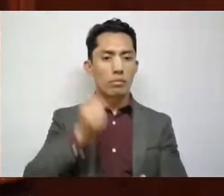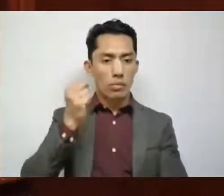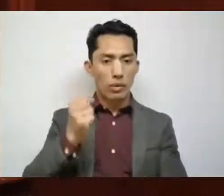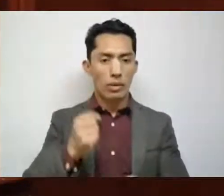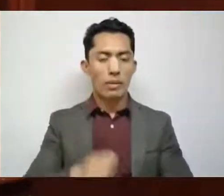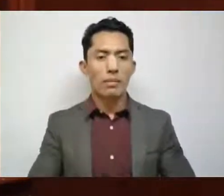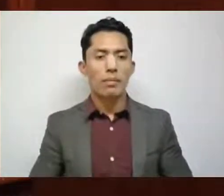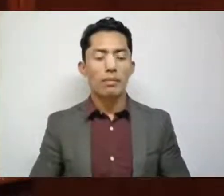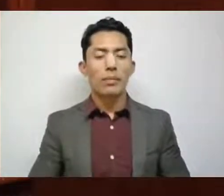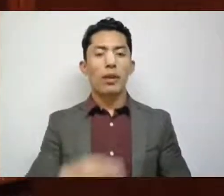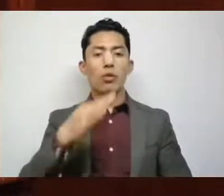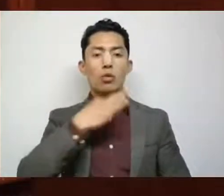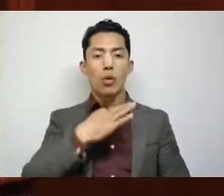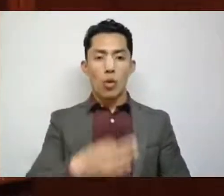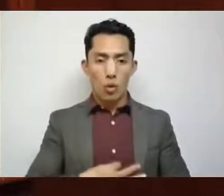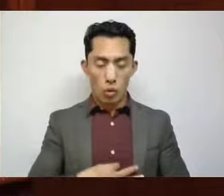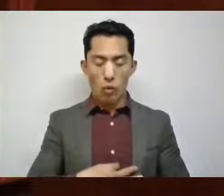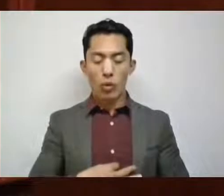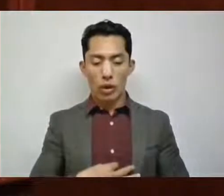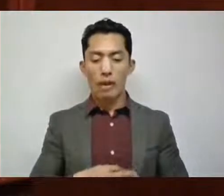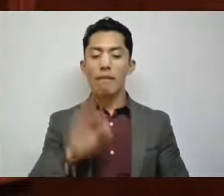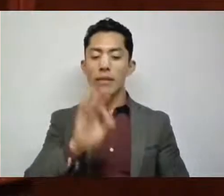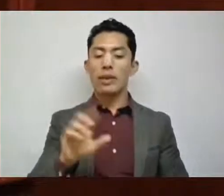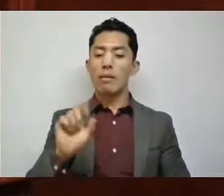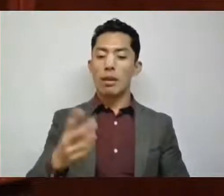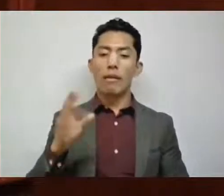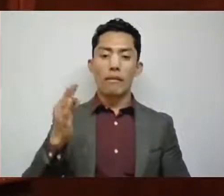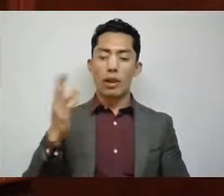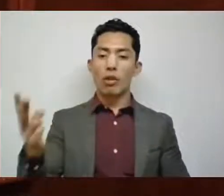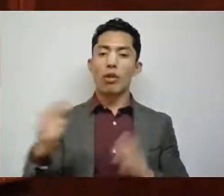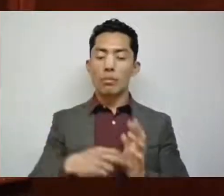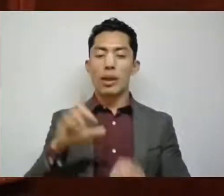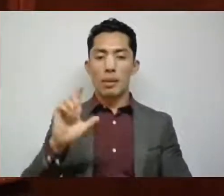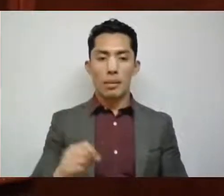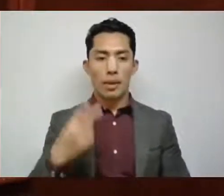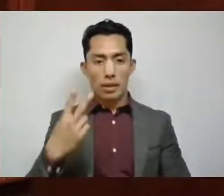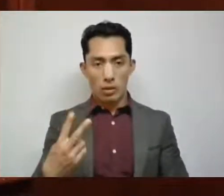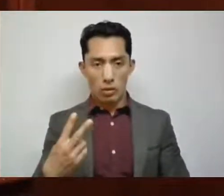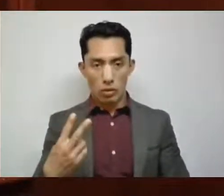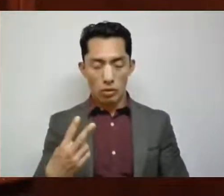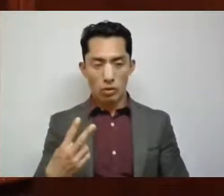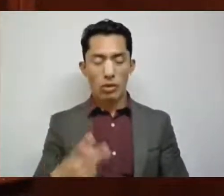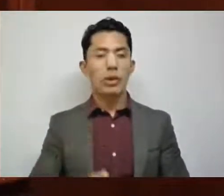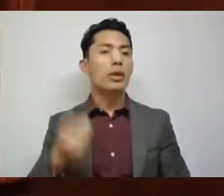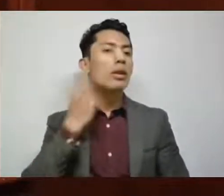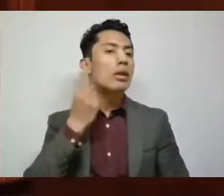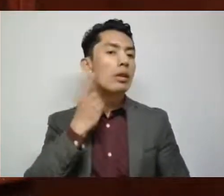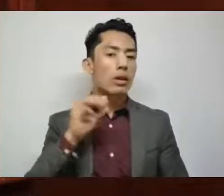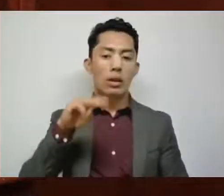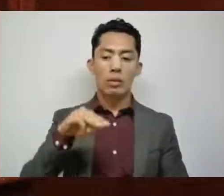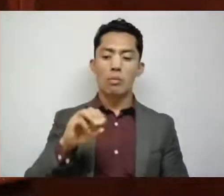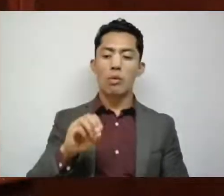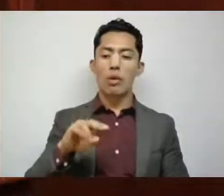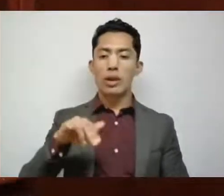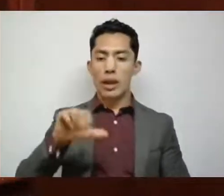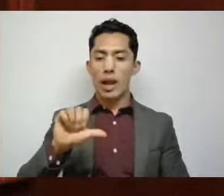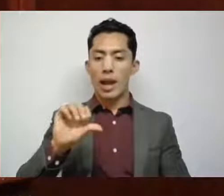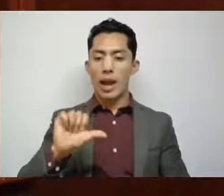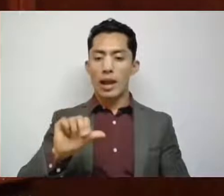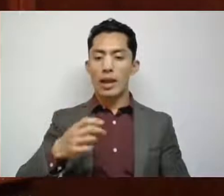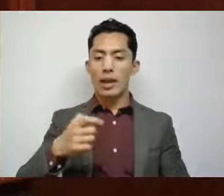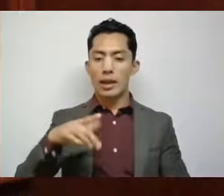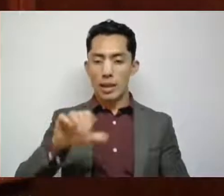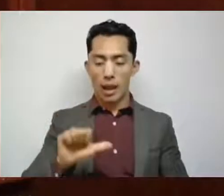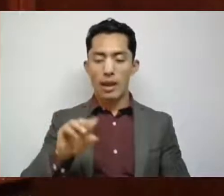Toluca de Lerdo, siendo 22 de febrero del 2022, diputada Mónica Algelica Álvarez